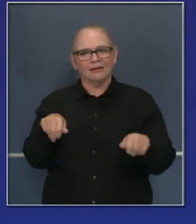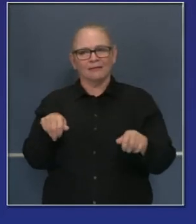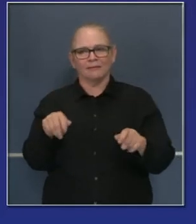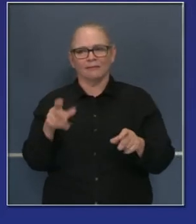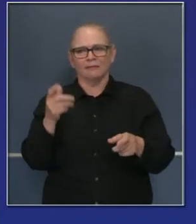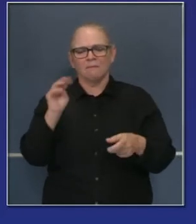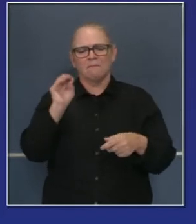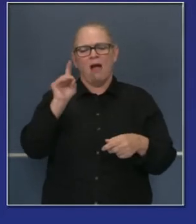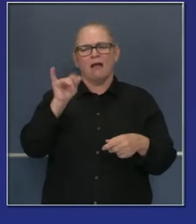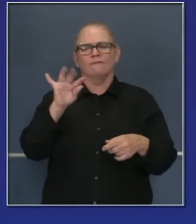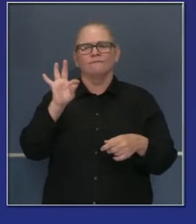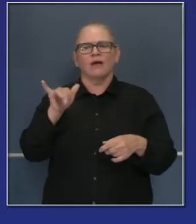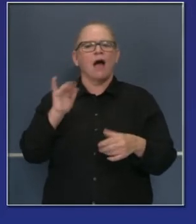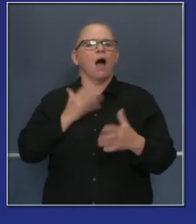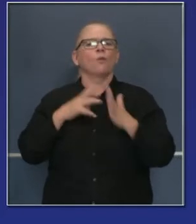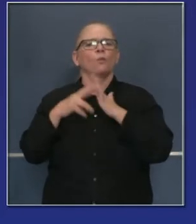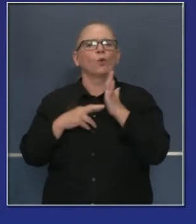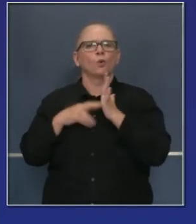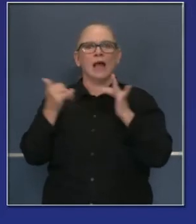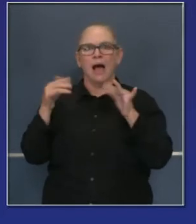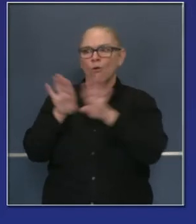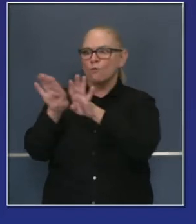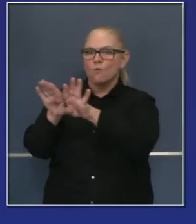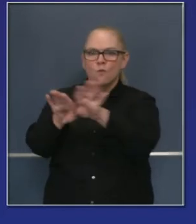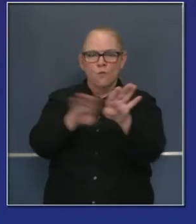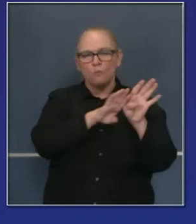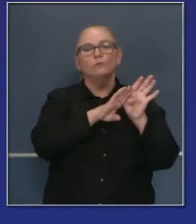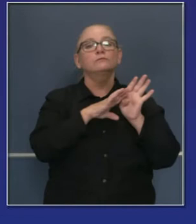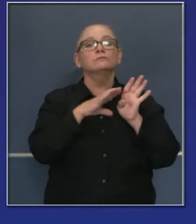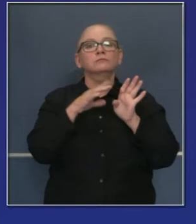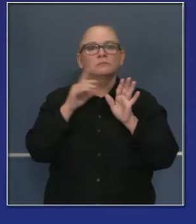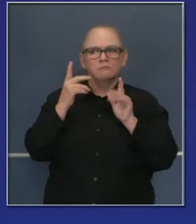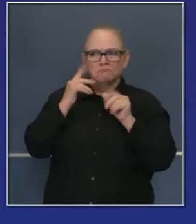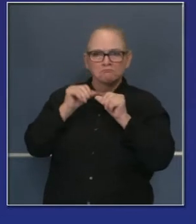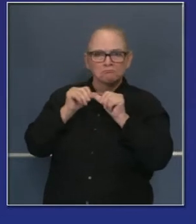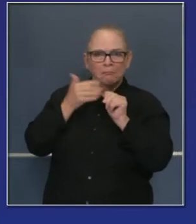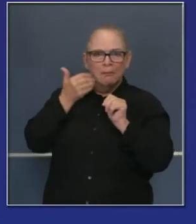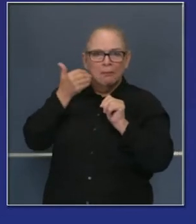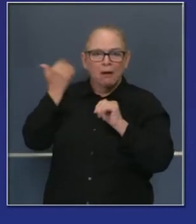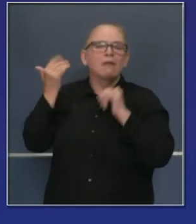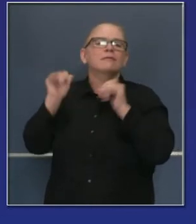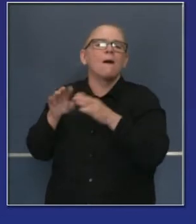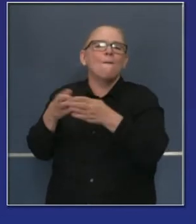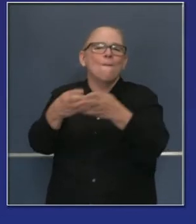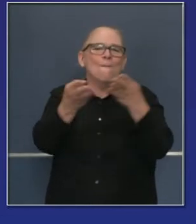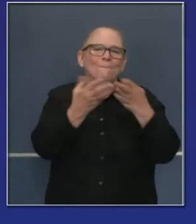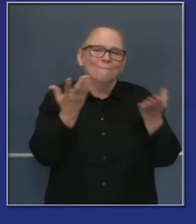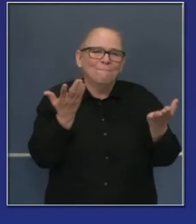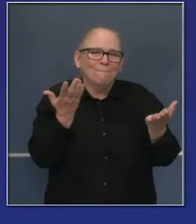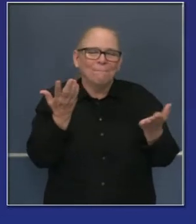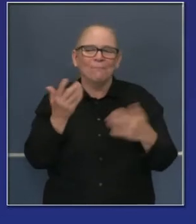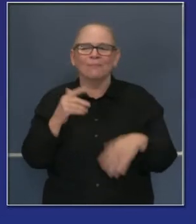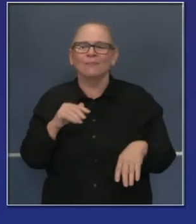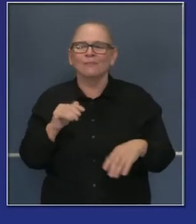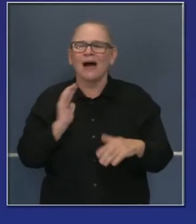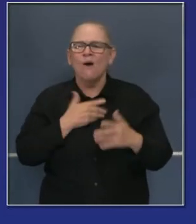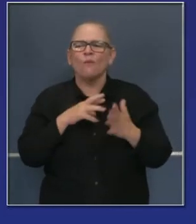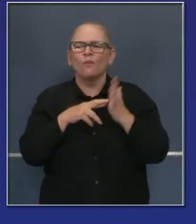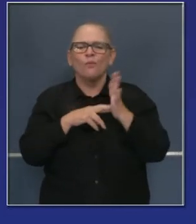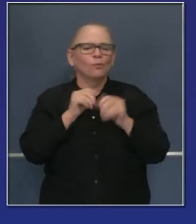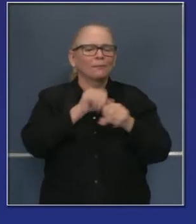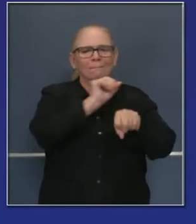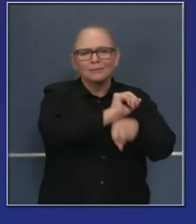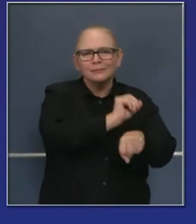la posibilidad de una modificación de nuestras normas de quedarnos en casa y reglas de